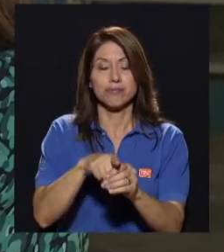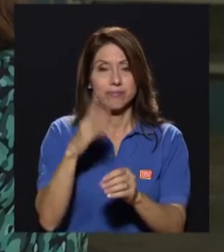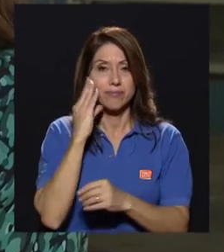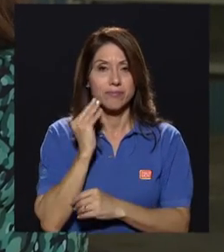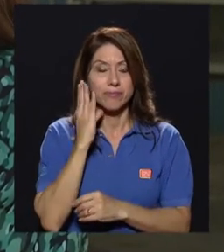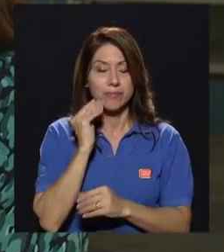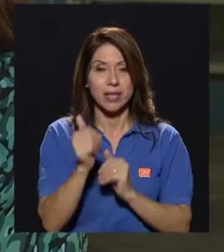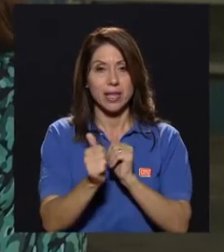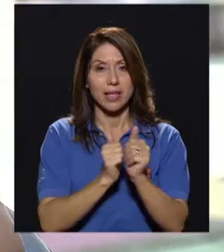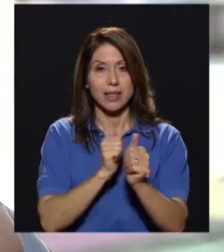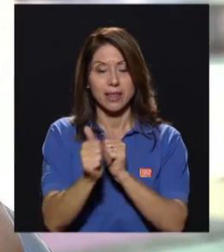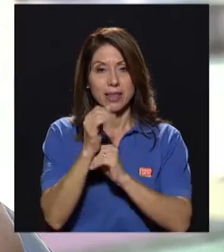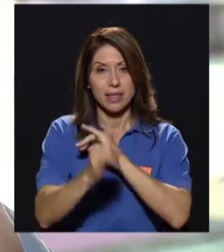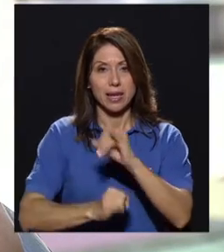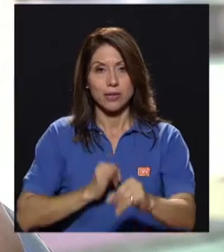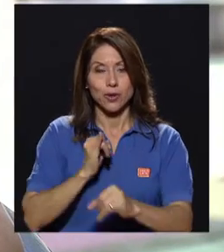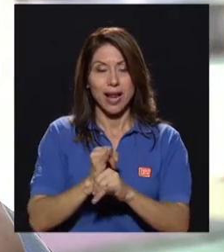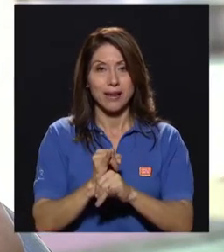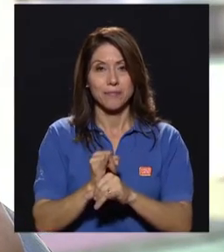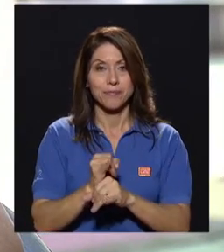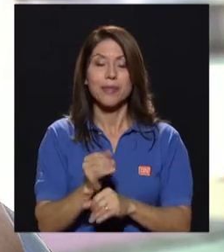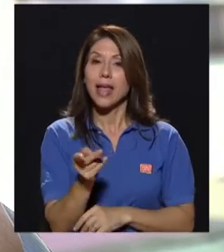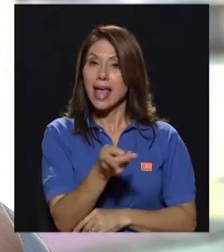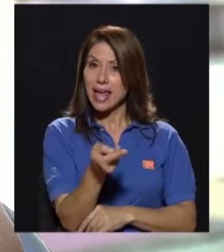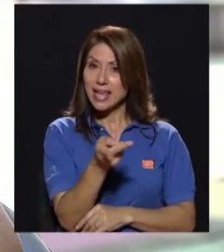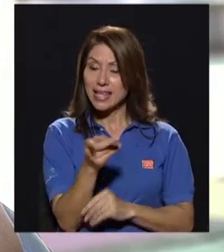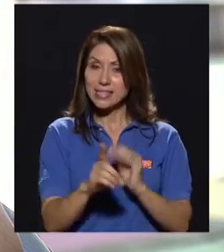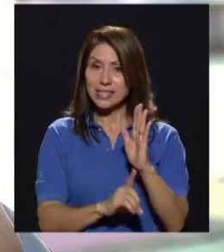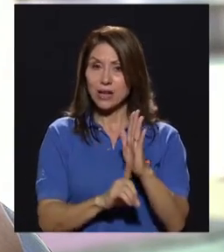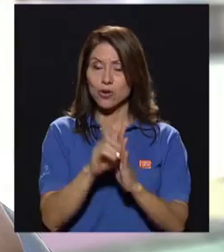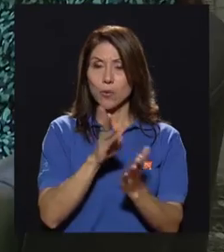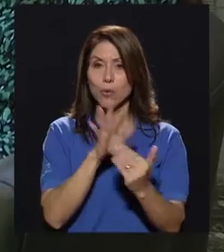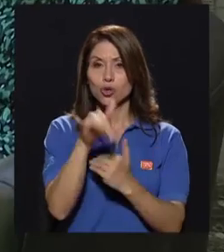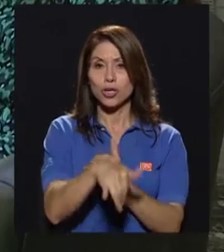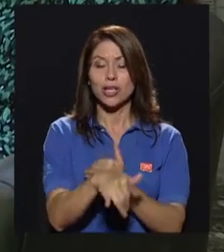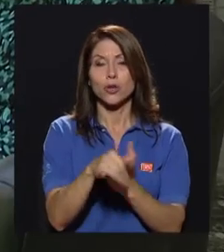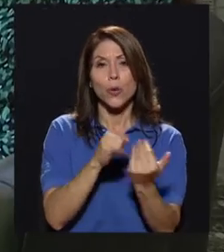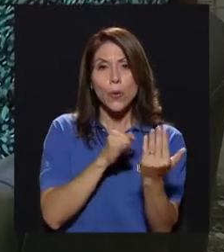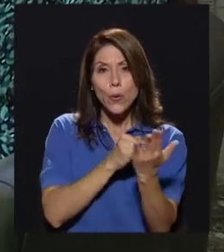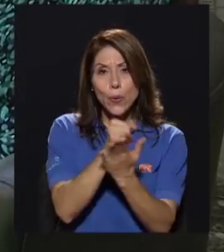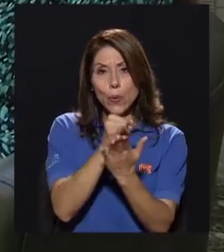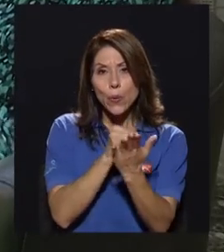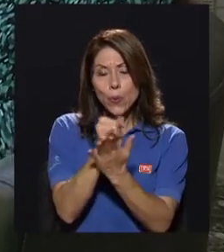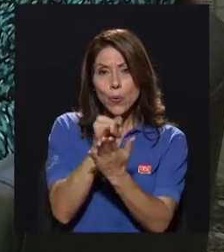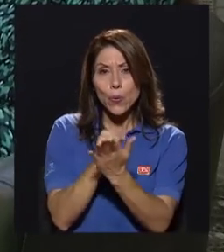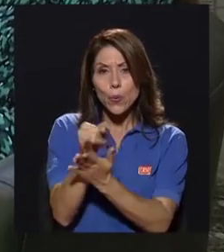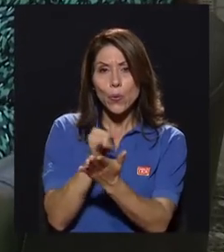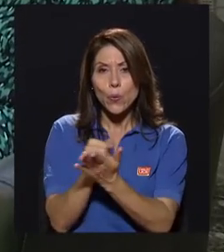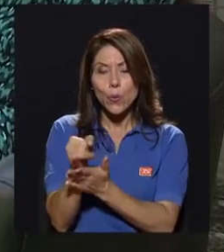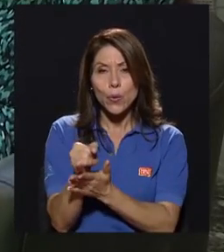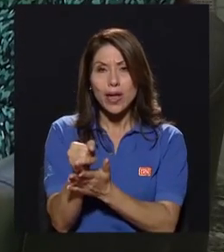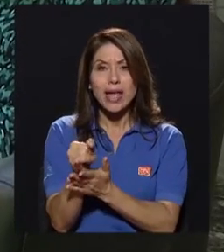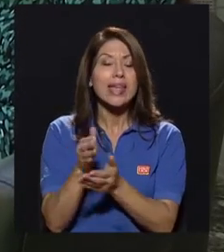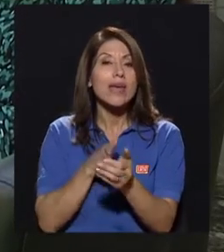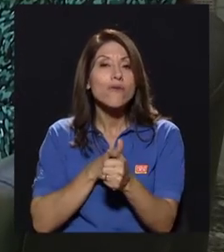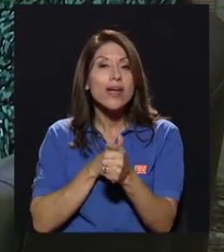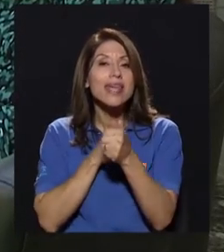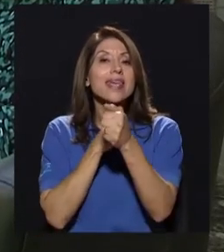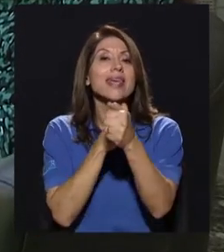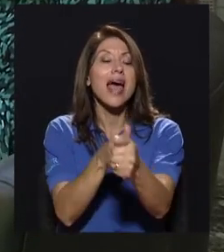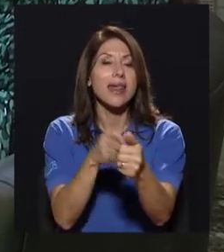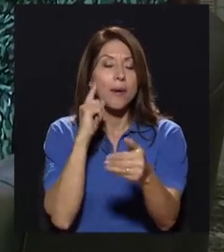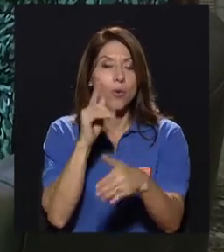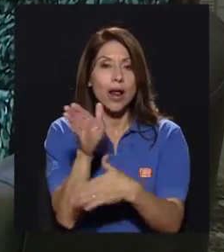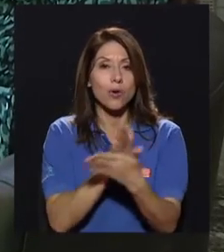y de competencias internacionales. Ellas desarrollaron su proyecto haciendo investigación que fue guiada por algunos